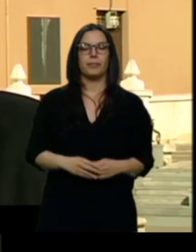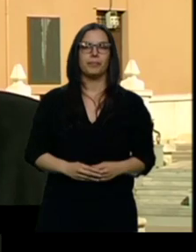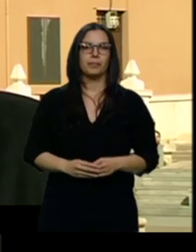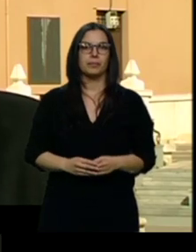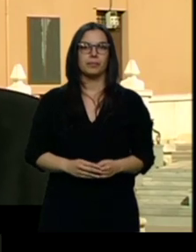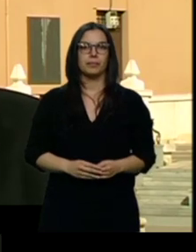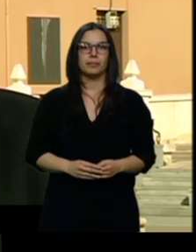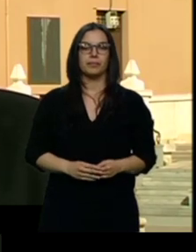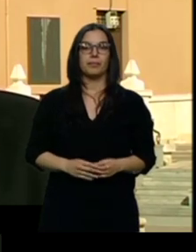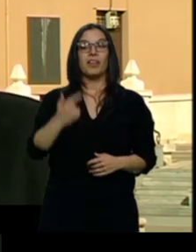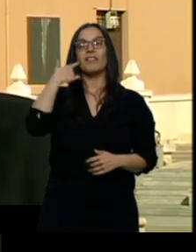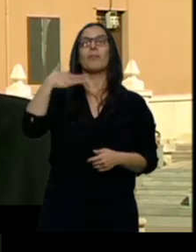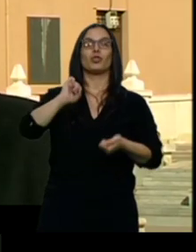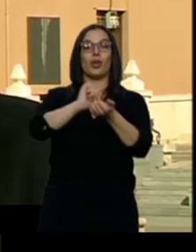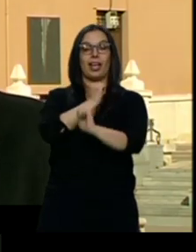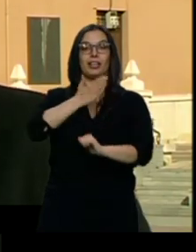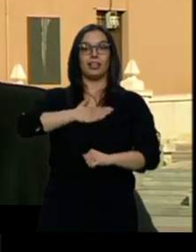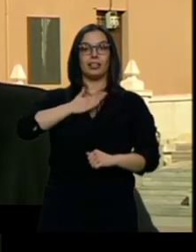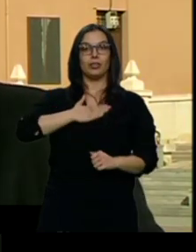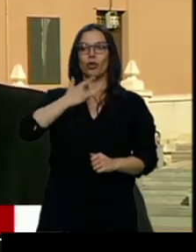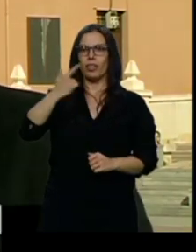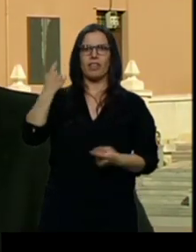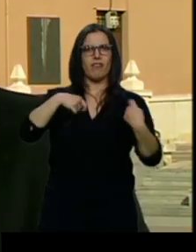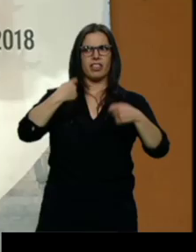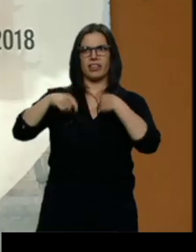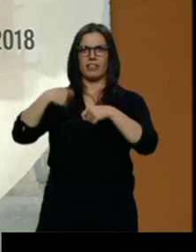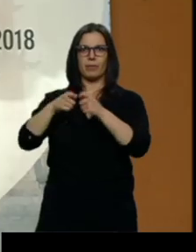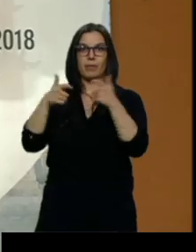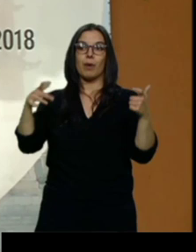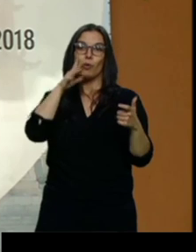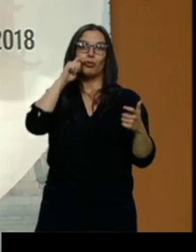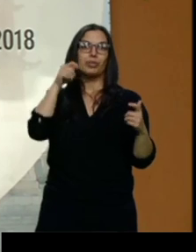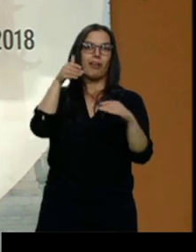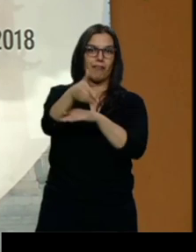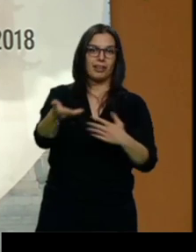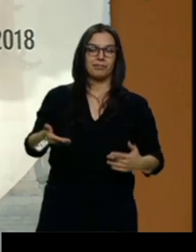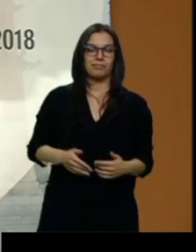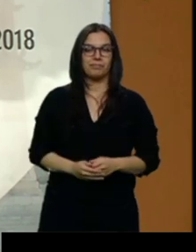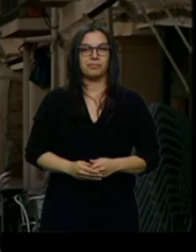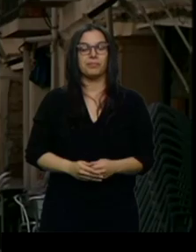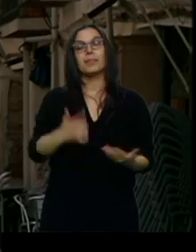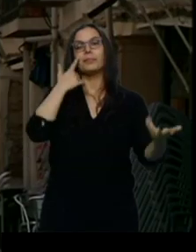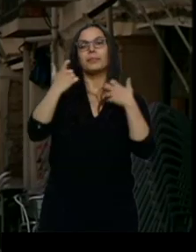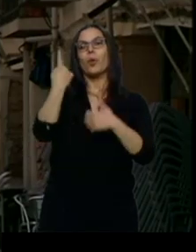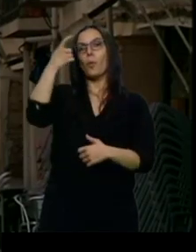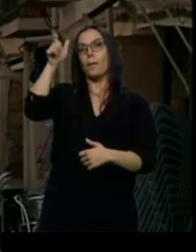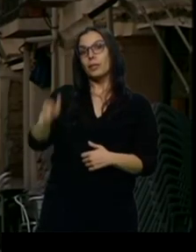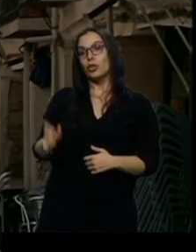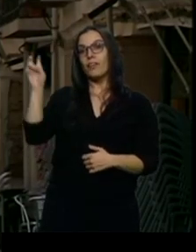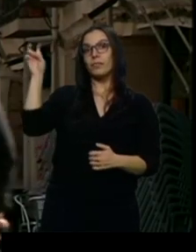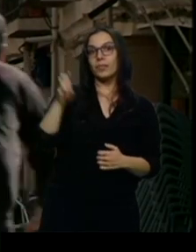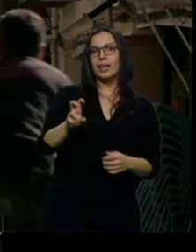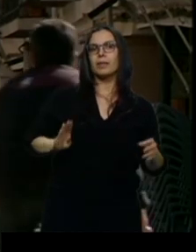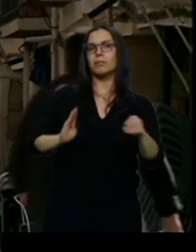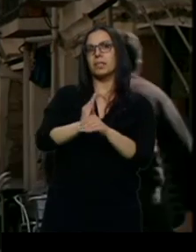famoso queso de Villalón, nos dicen que están vendiendo mucho más porque los turistas se pasan por allí. Destacan que cada visitante puede invertir en el pueblo de media